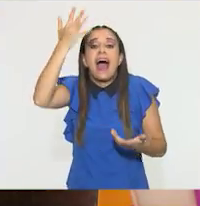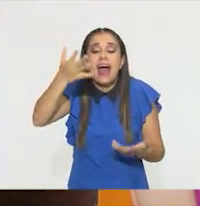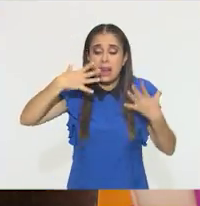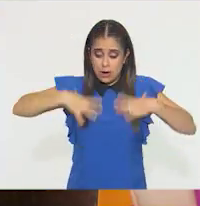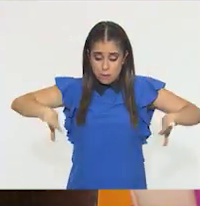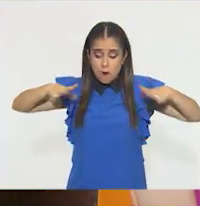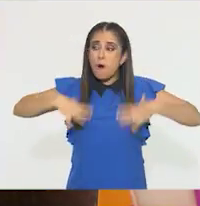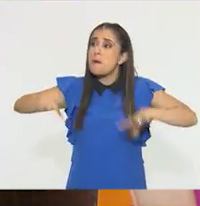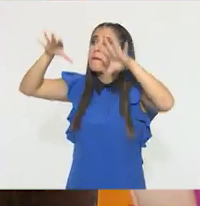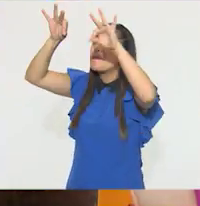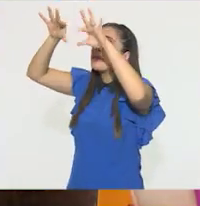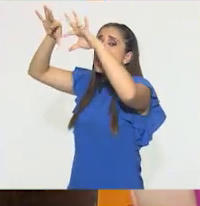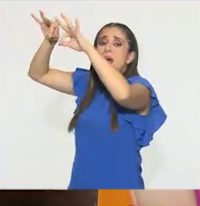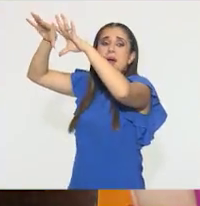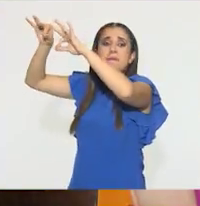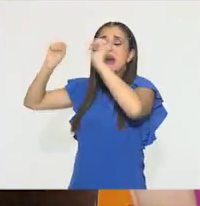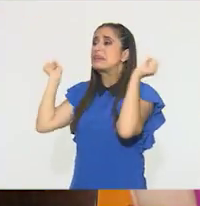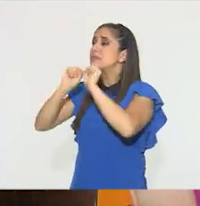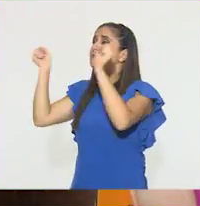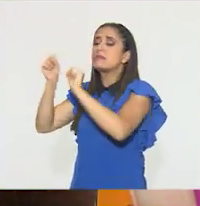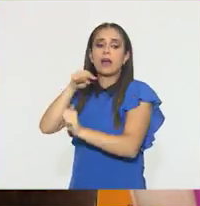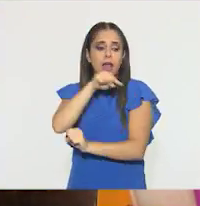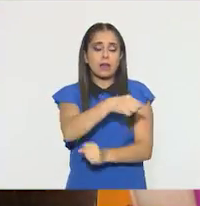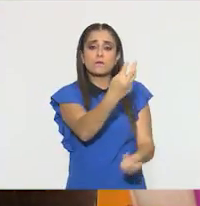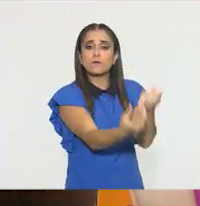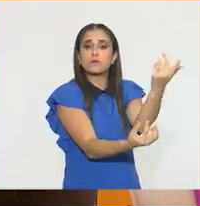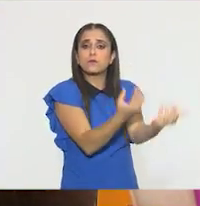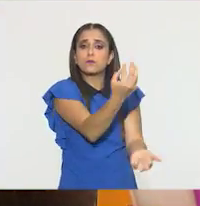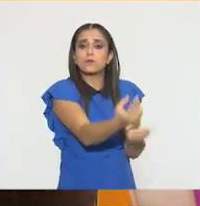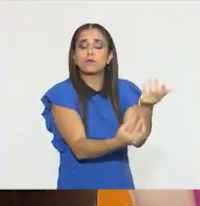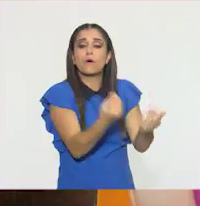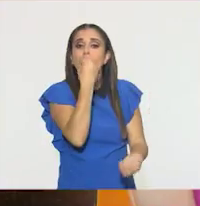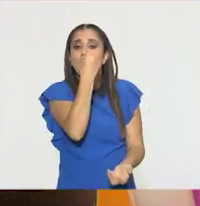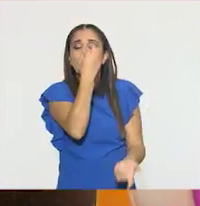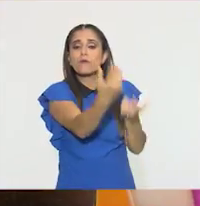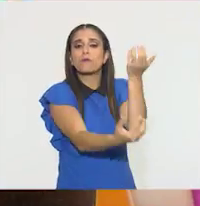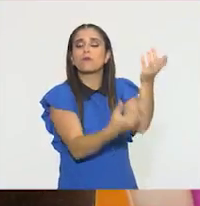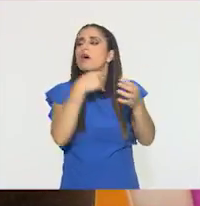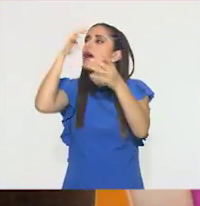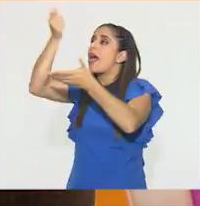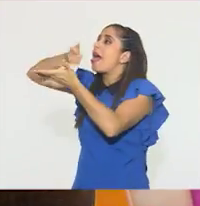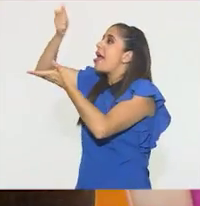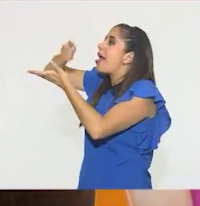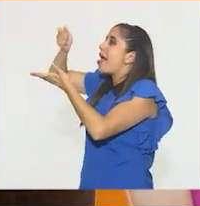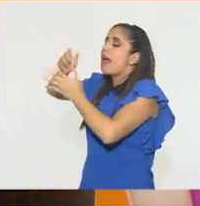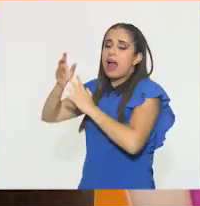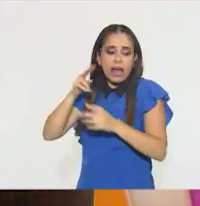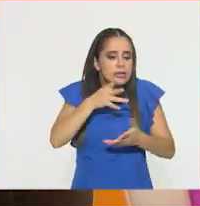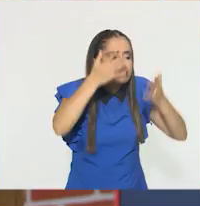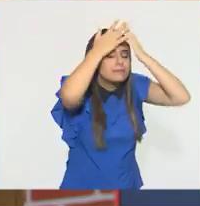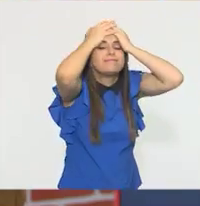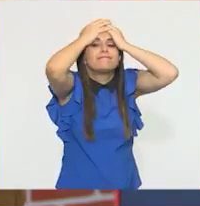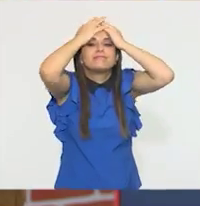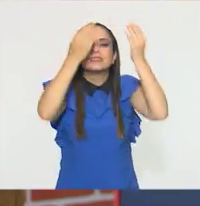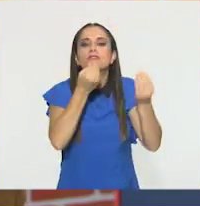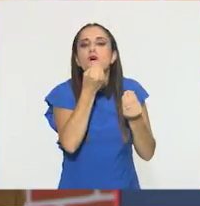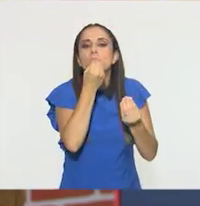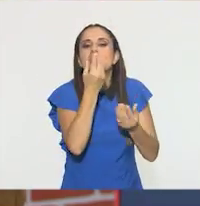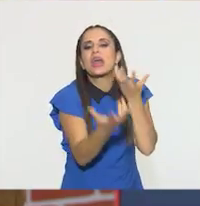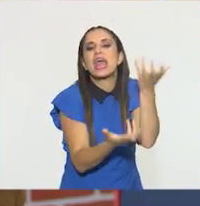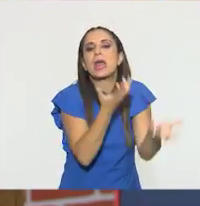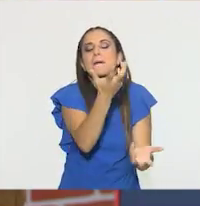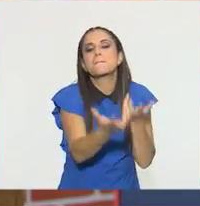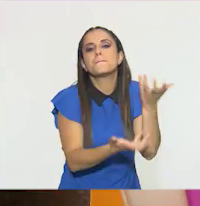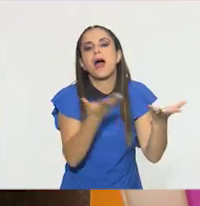ropa se quedó afuera. Y me voy y dejo ahí la estufa y todo prendiéndose. Y cuando regreso, pues ya está todo quemado. Sí. Pero si hubiera puesto